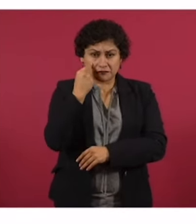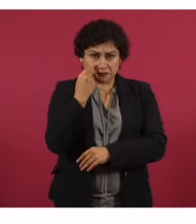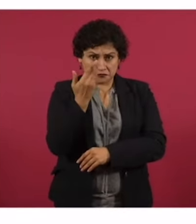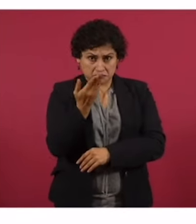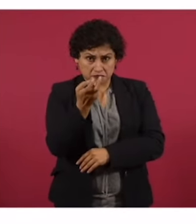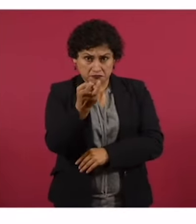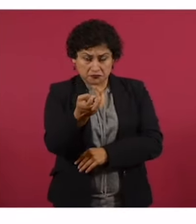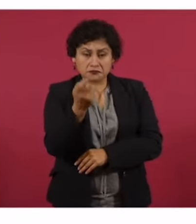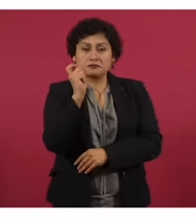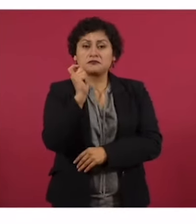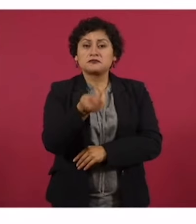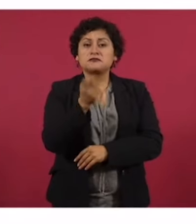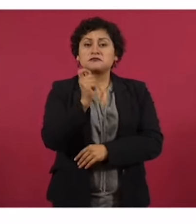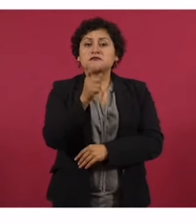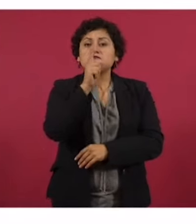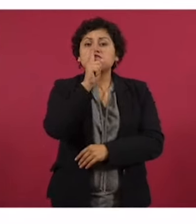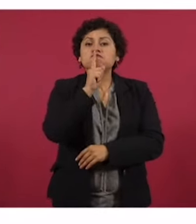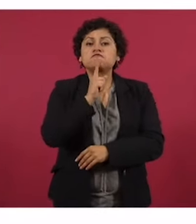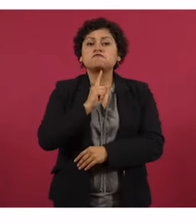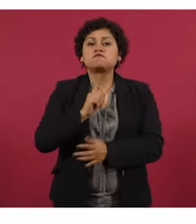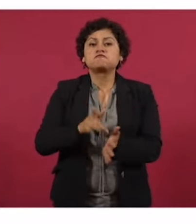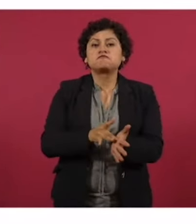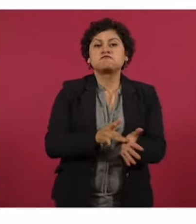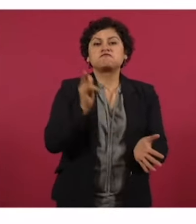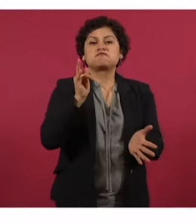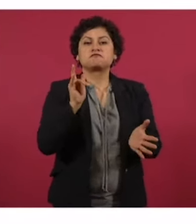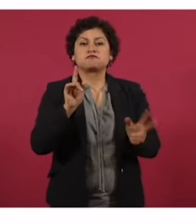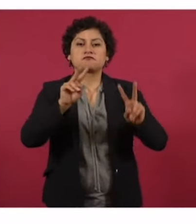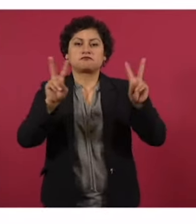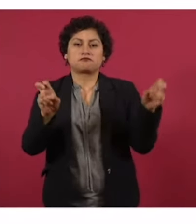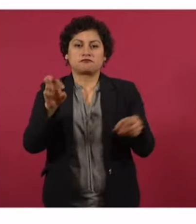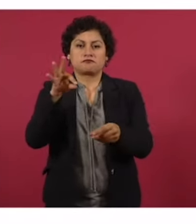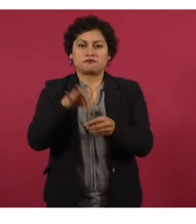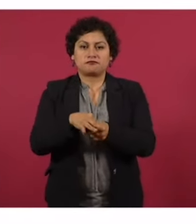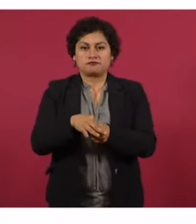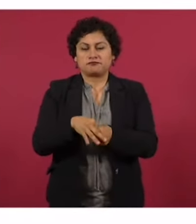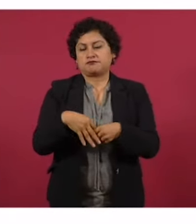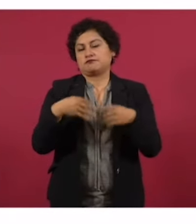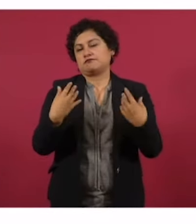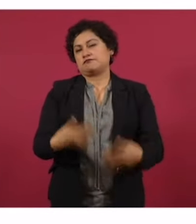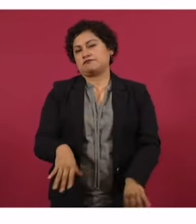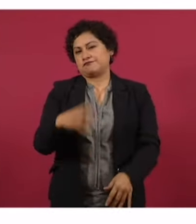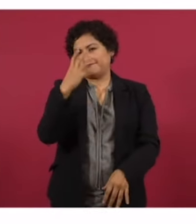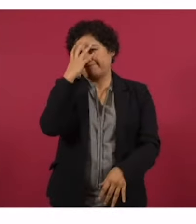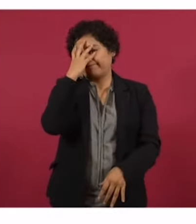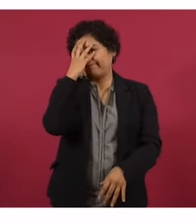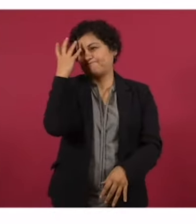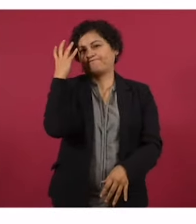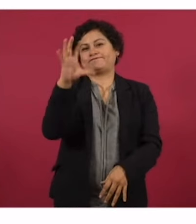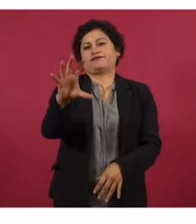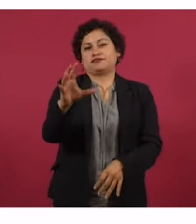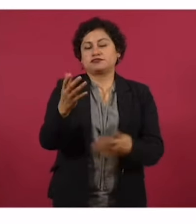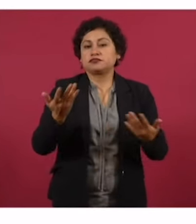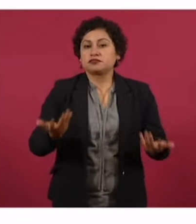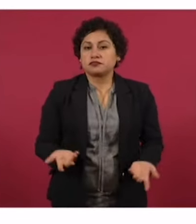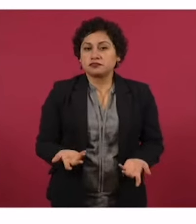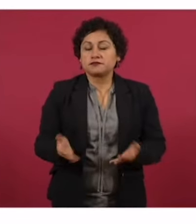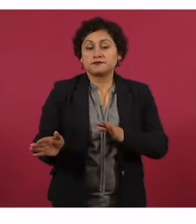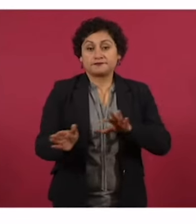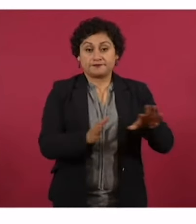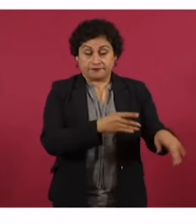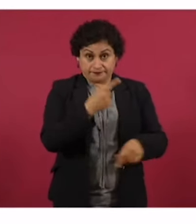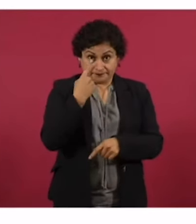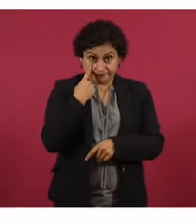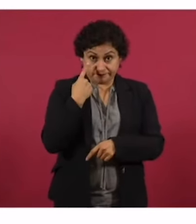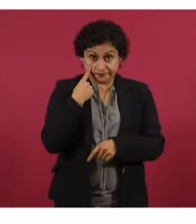-electorales? La verdad es que no tienen vergüenza. Y en este medio, en medio de esta tormenta